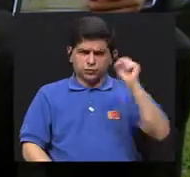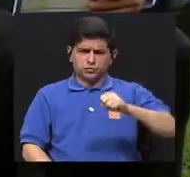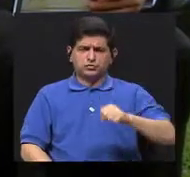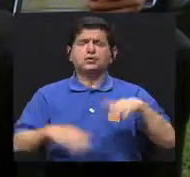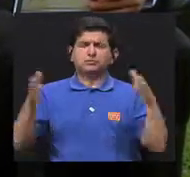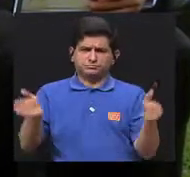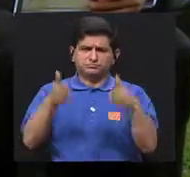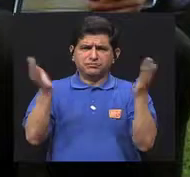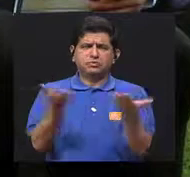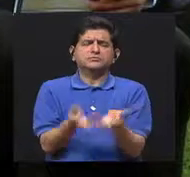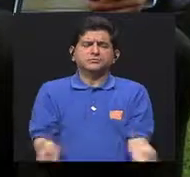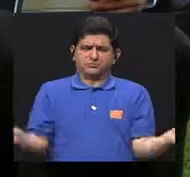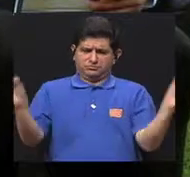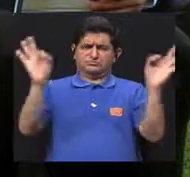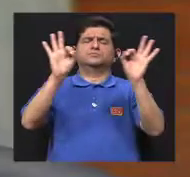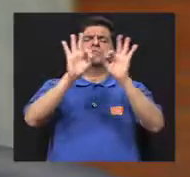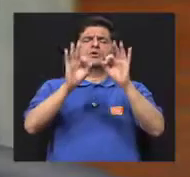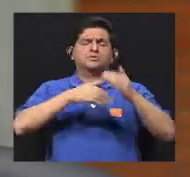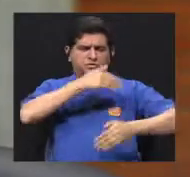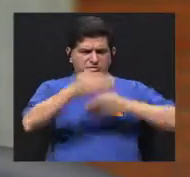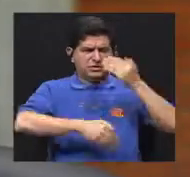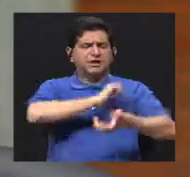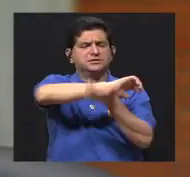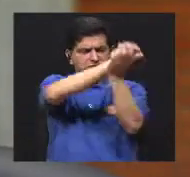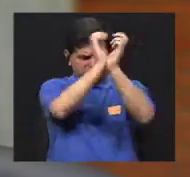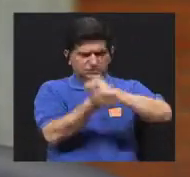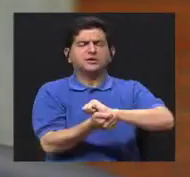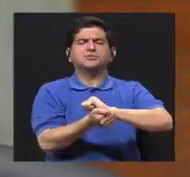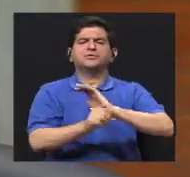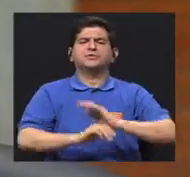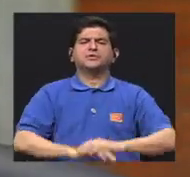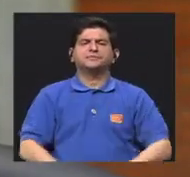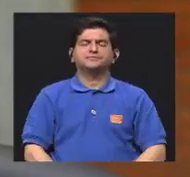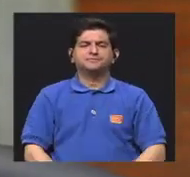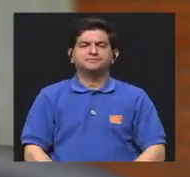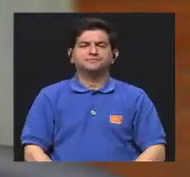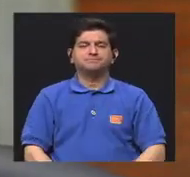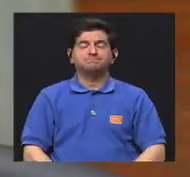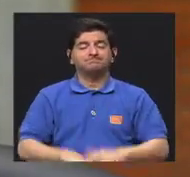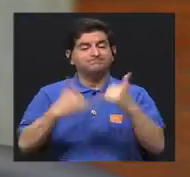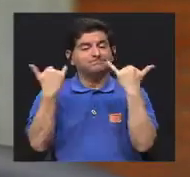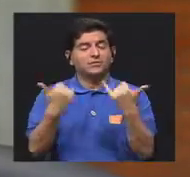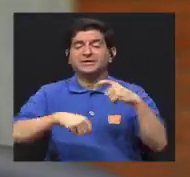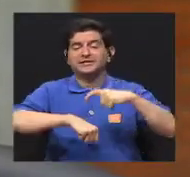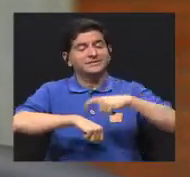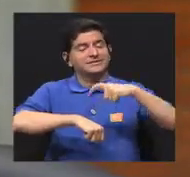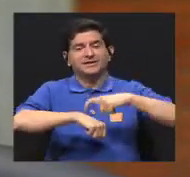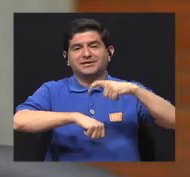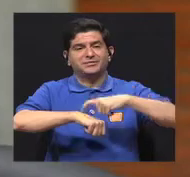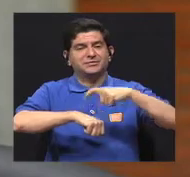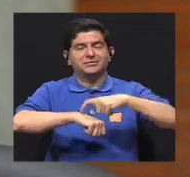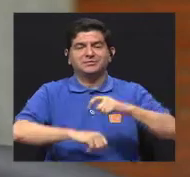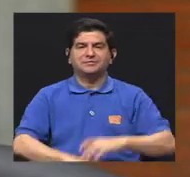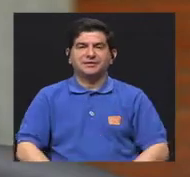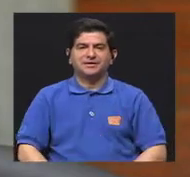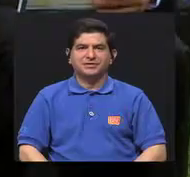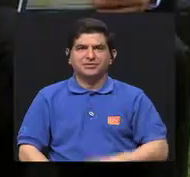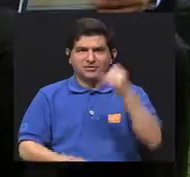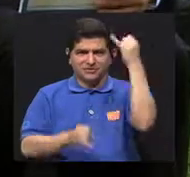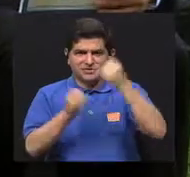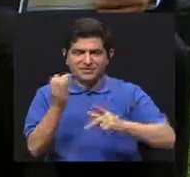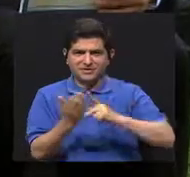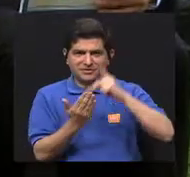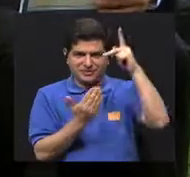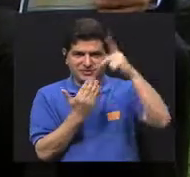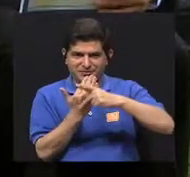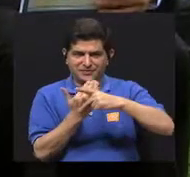motivación es muy, muy importante en los procesos de cambio. Melisa, pues ya llegó el momento de llegar al